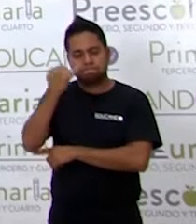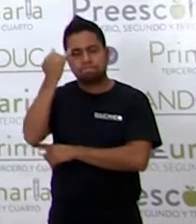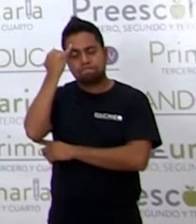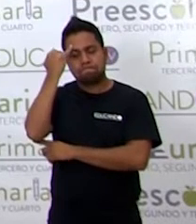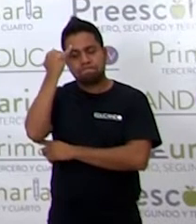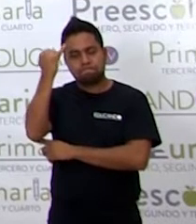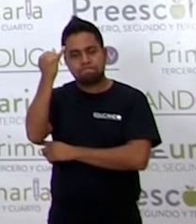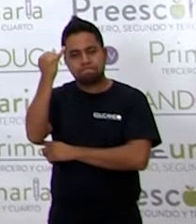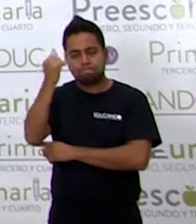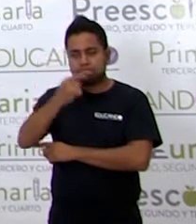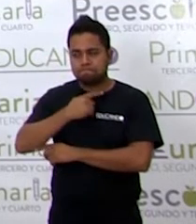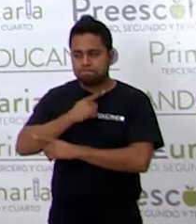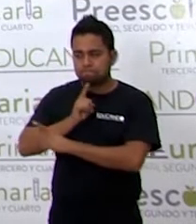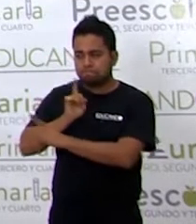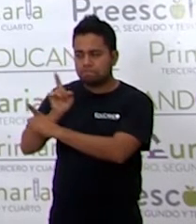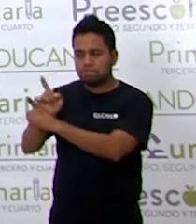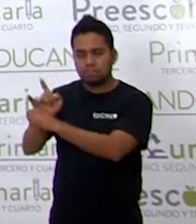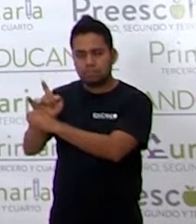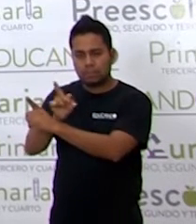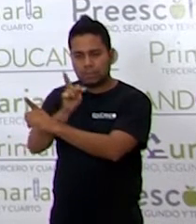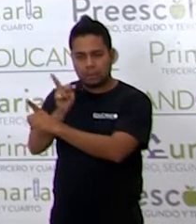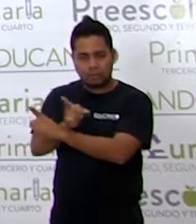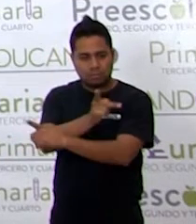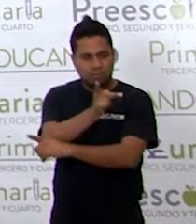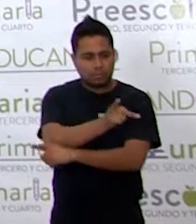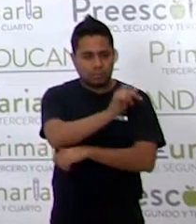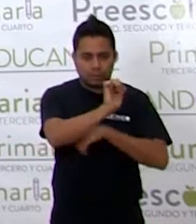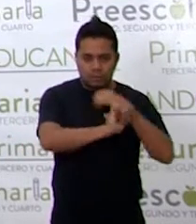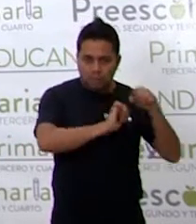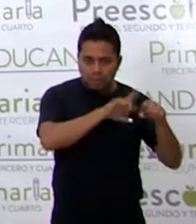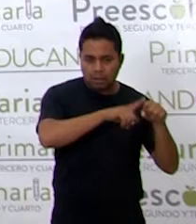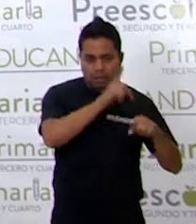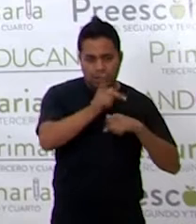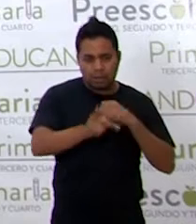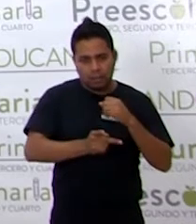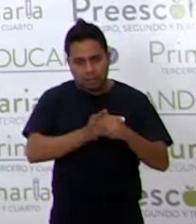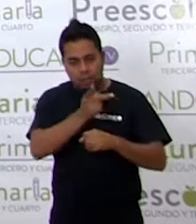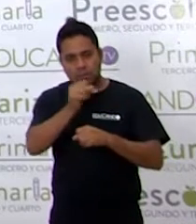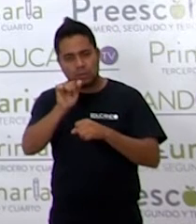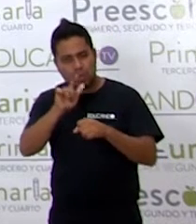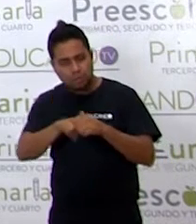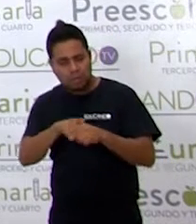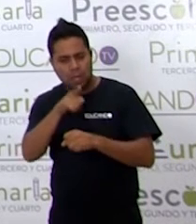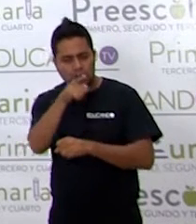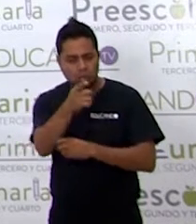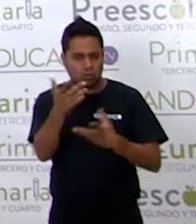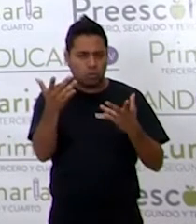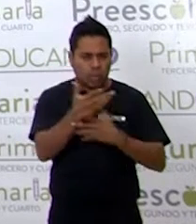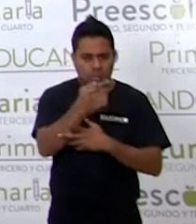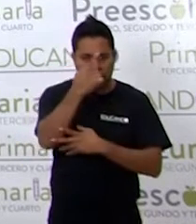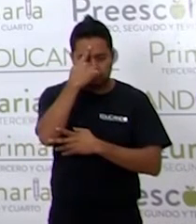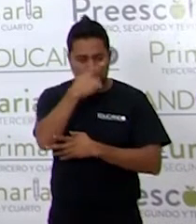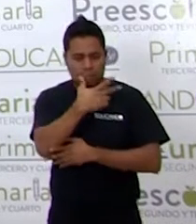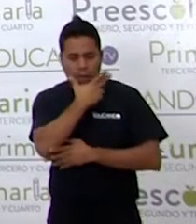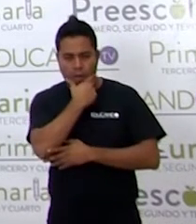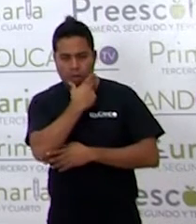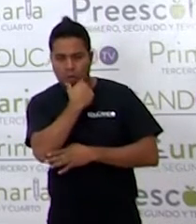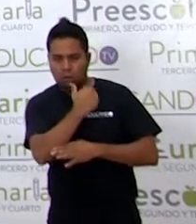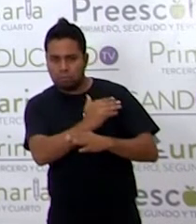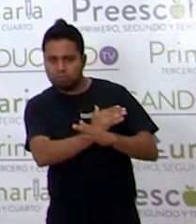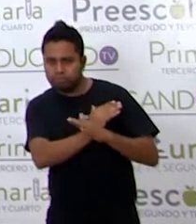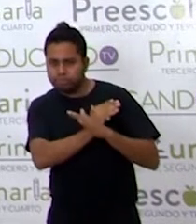le preguntaron a todos los animales qué hacían para que los hombres